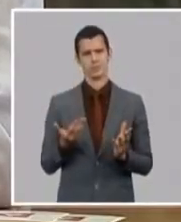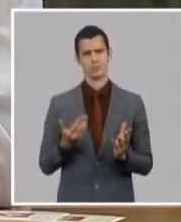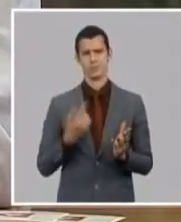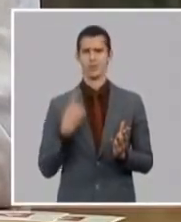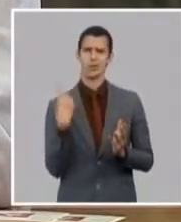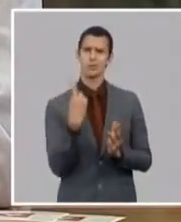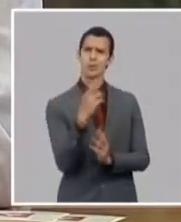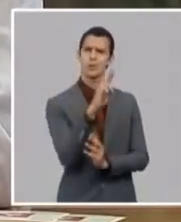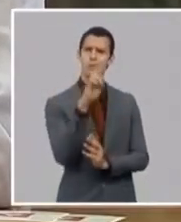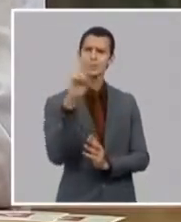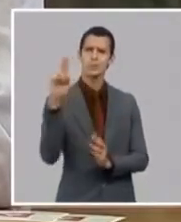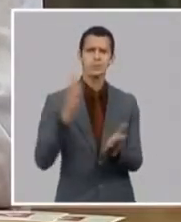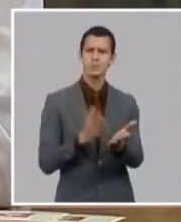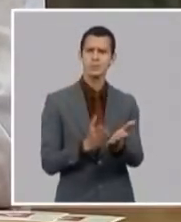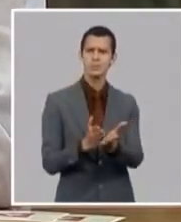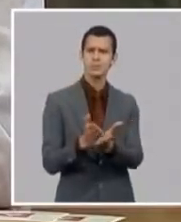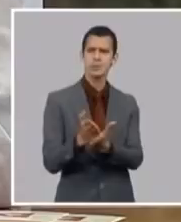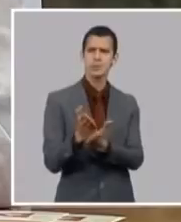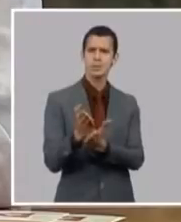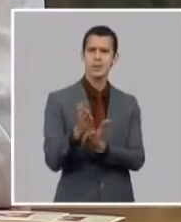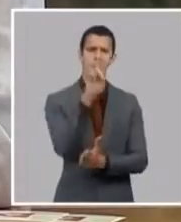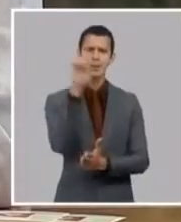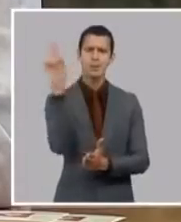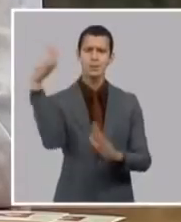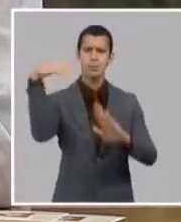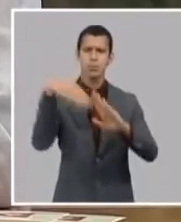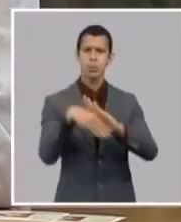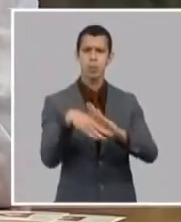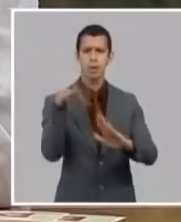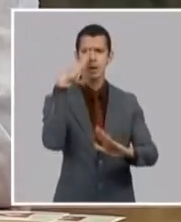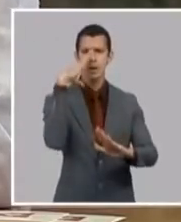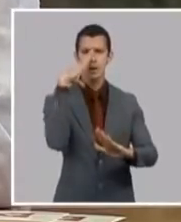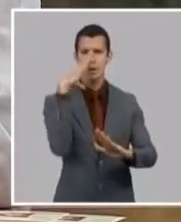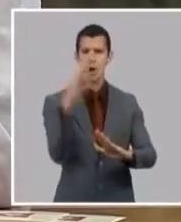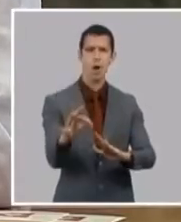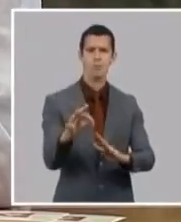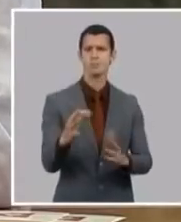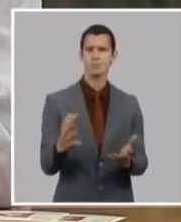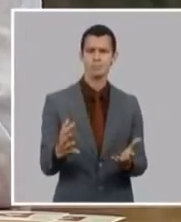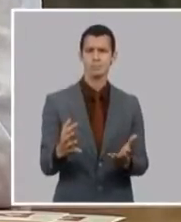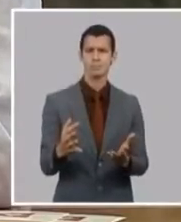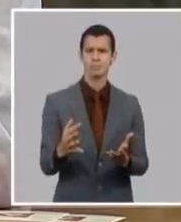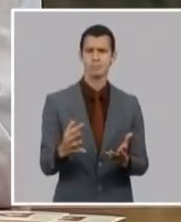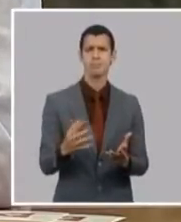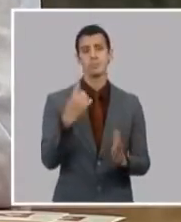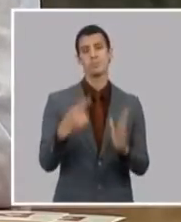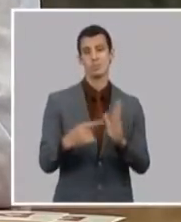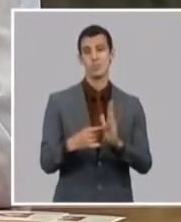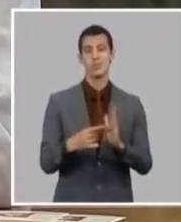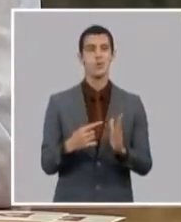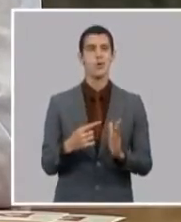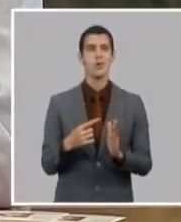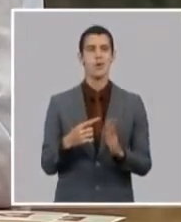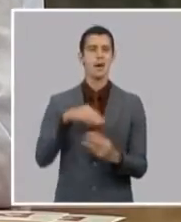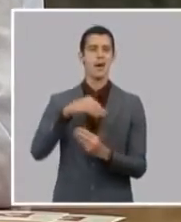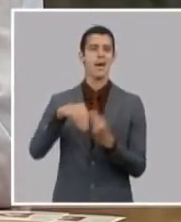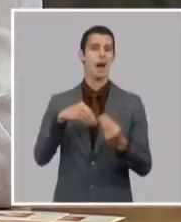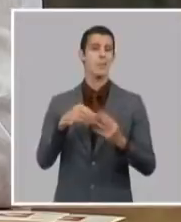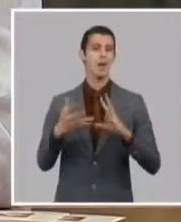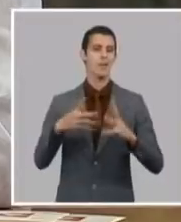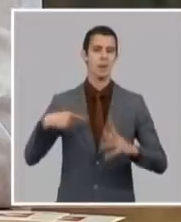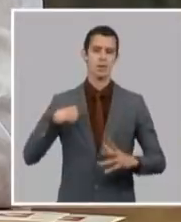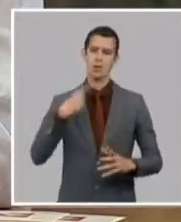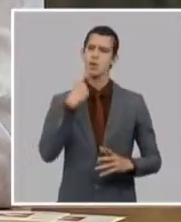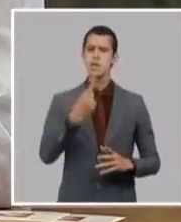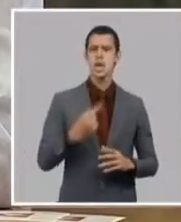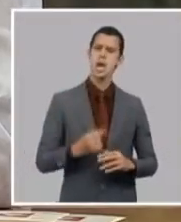actuación y yo creo que han tratado de interpretar como les da la gana el llamado que yo hice de los revolucionarios a defender a tomar las